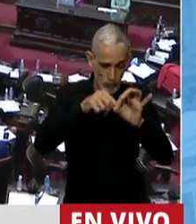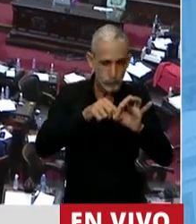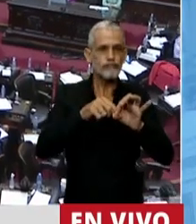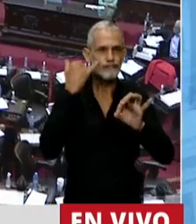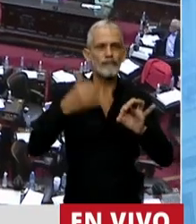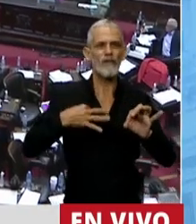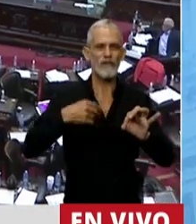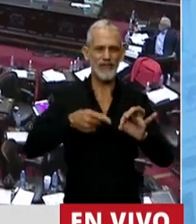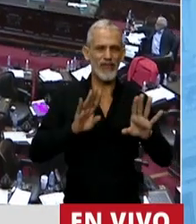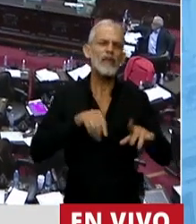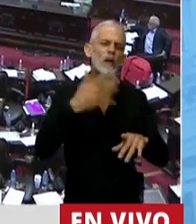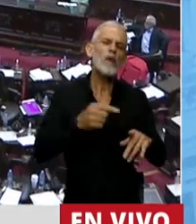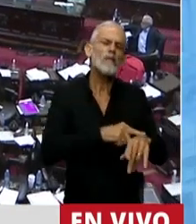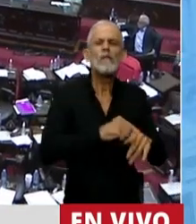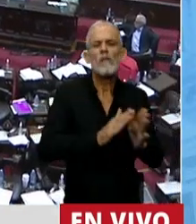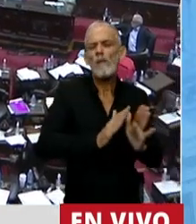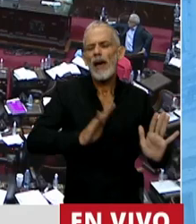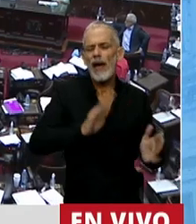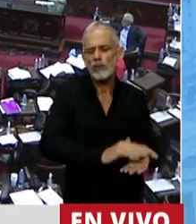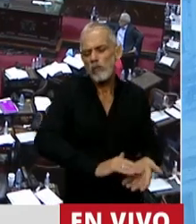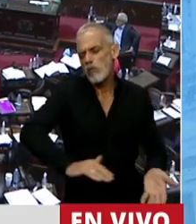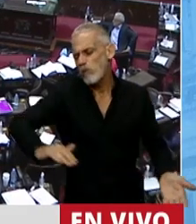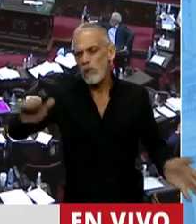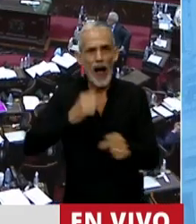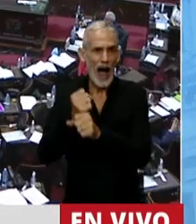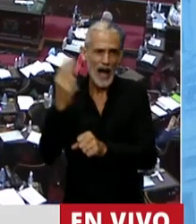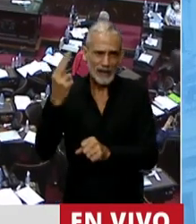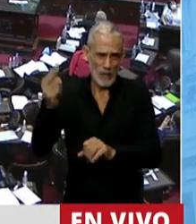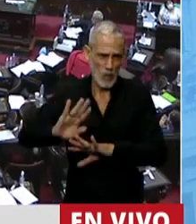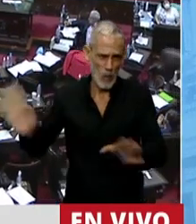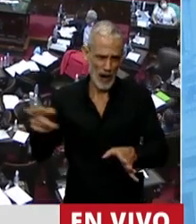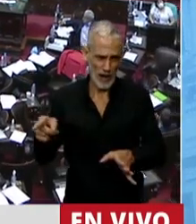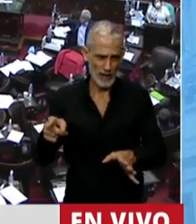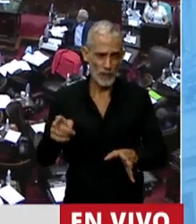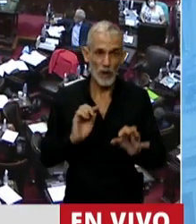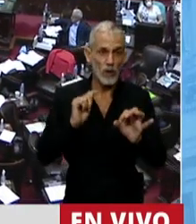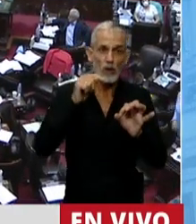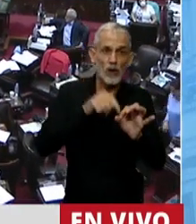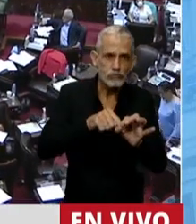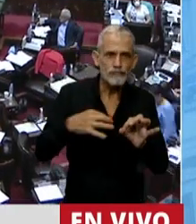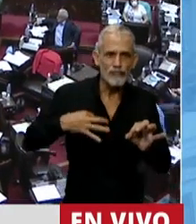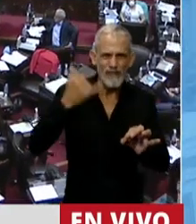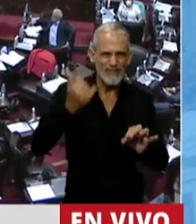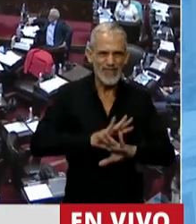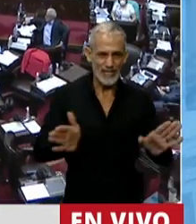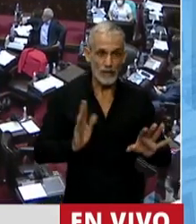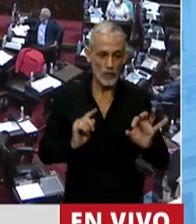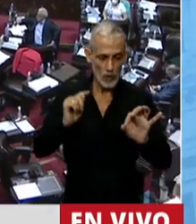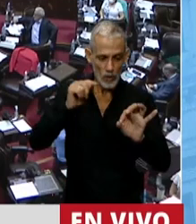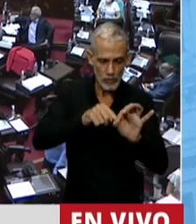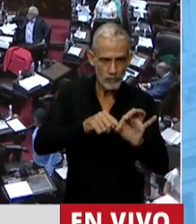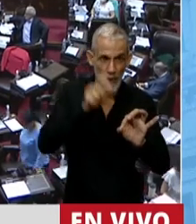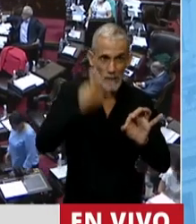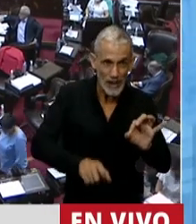atraviesa distintos momentos de vida en su evolución hasta el momento de finalizar. Desde ese momento de la concepción es la misma